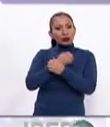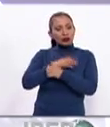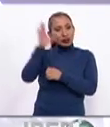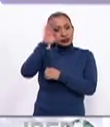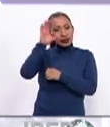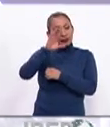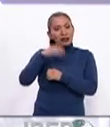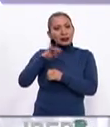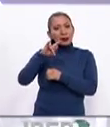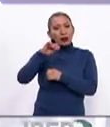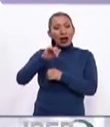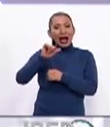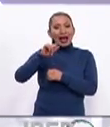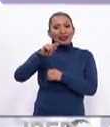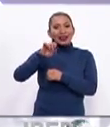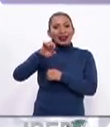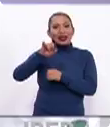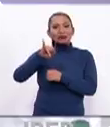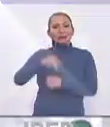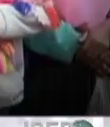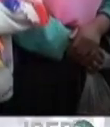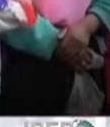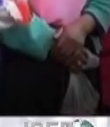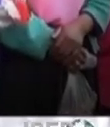Educativas y Culturales Iberoamericanas, ATEI.